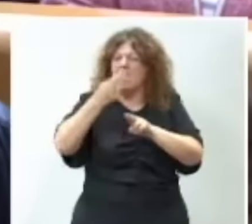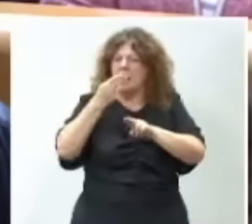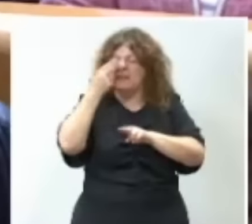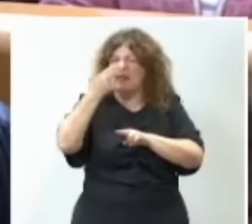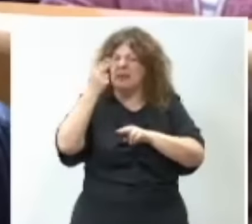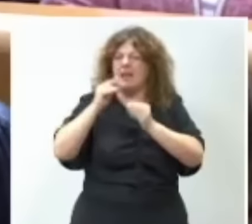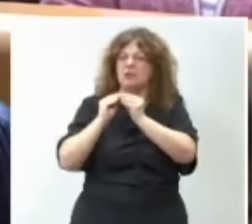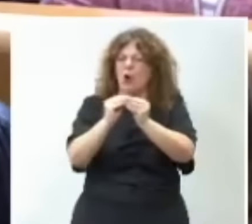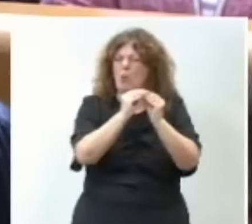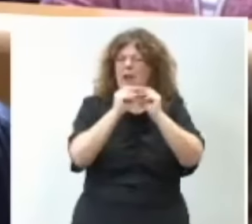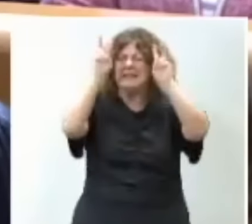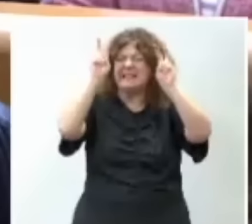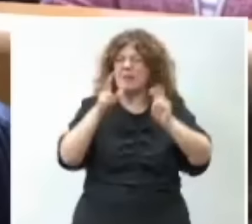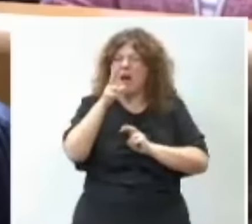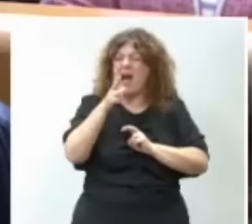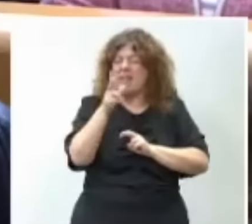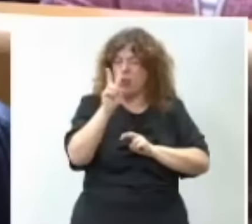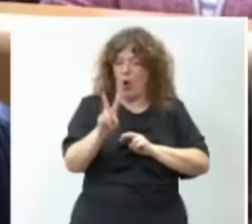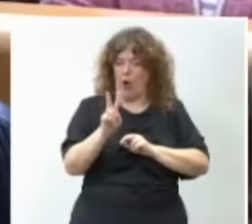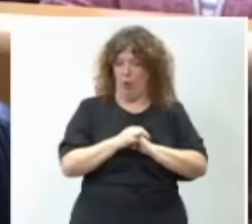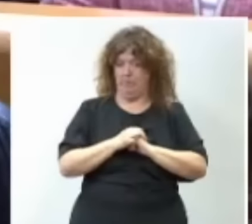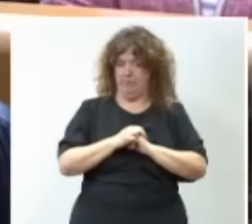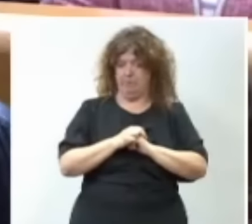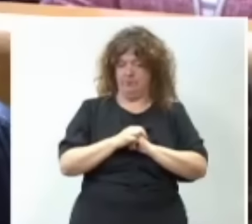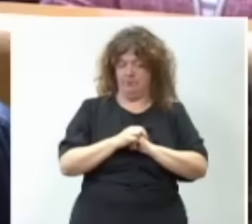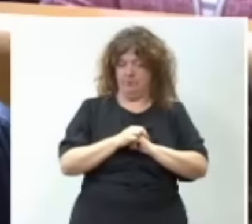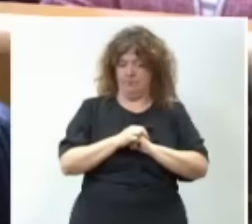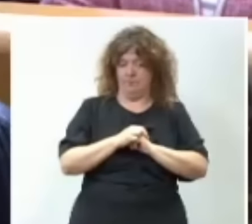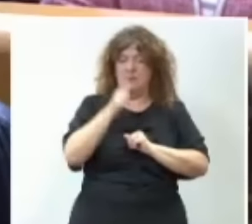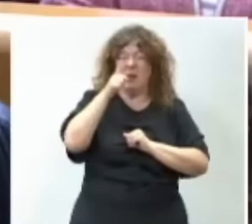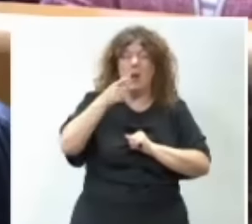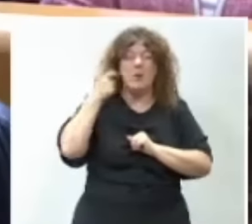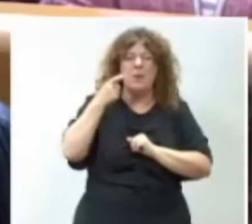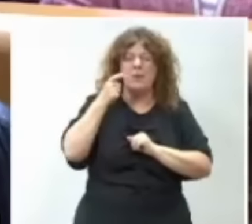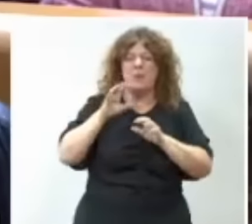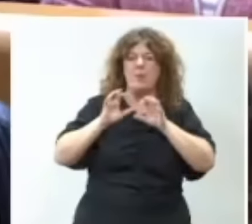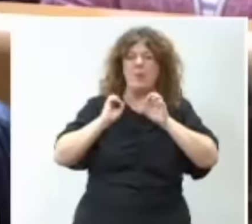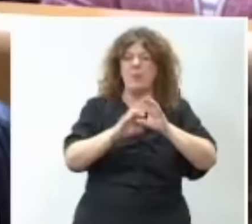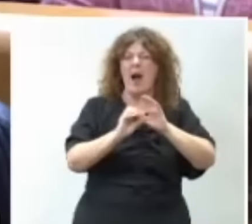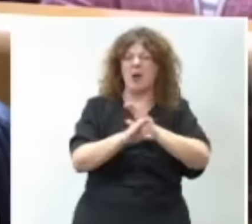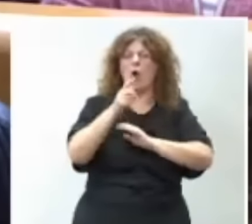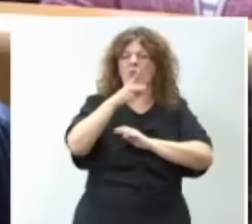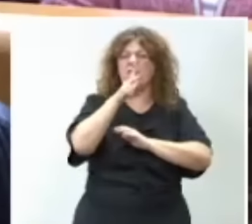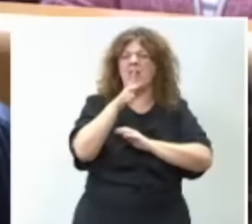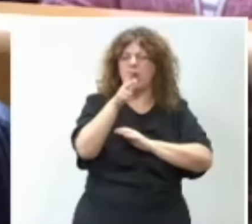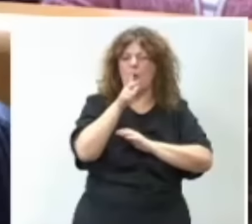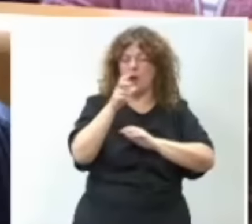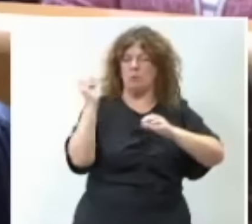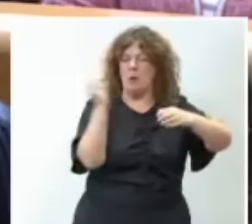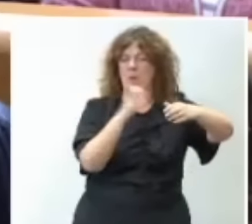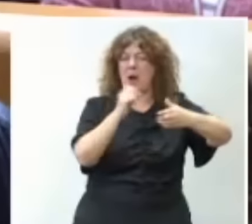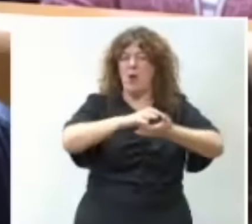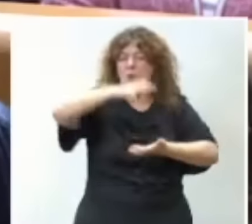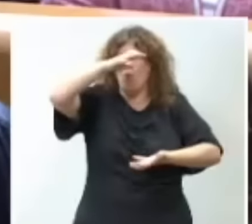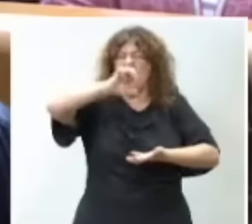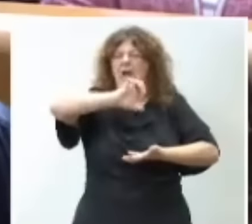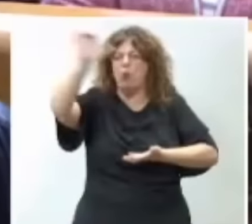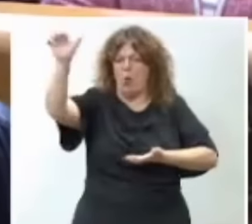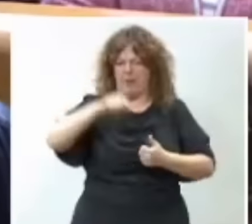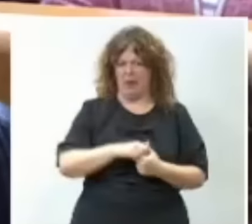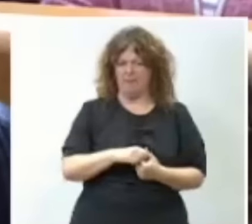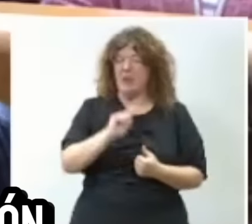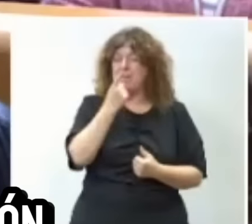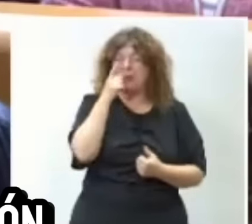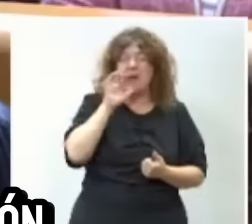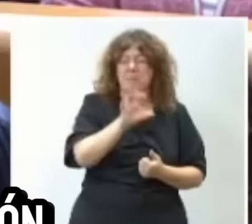aprobado en materia de hidrógeno. Somos el primer país en el Banco de Hidrógeno o en proyectos incorporados al Banco de Hidrógeno Europeo. Somos el